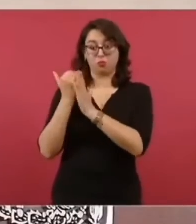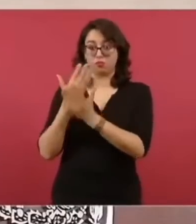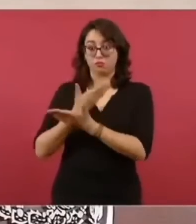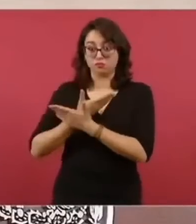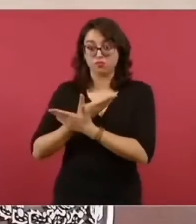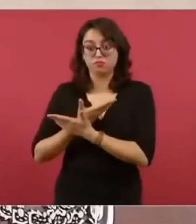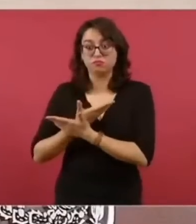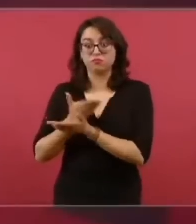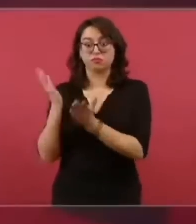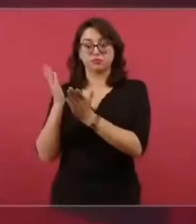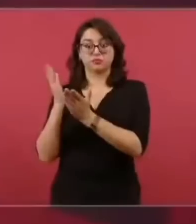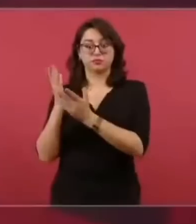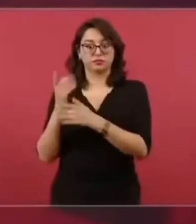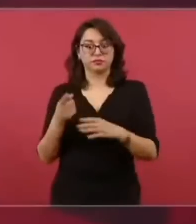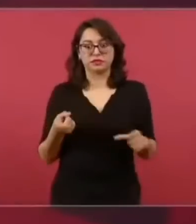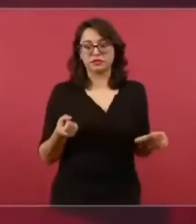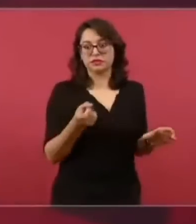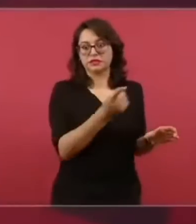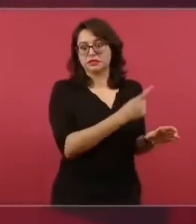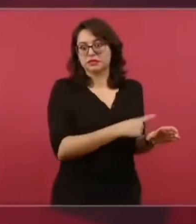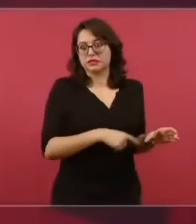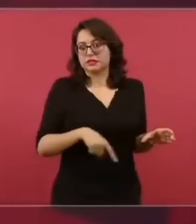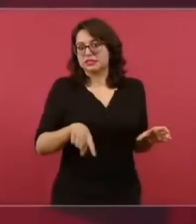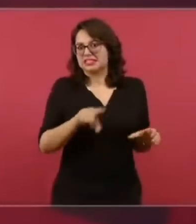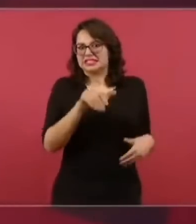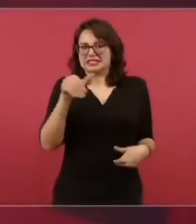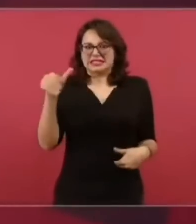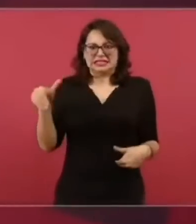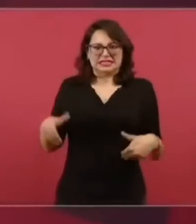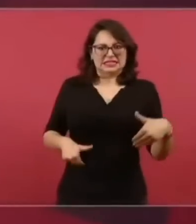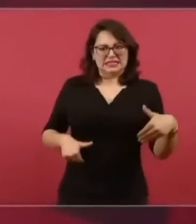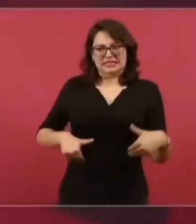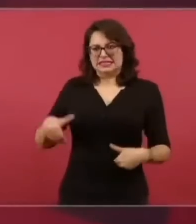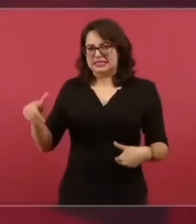que les molesta muchísimo